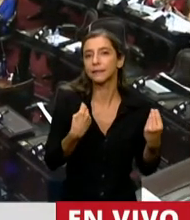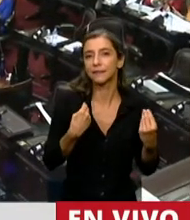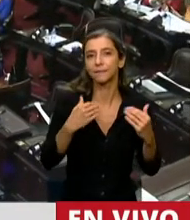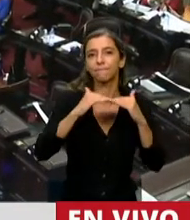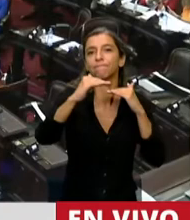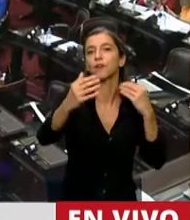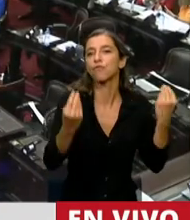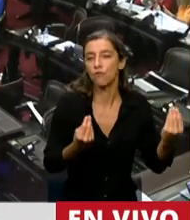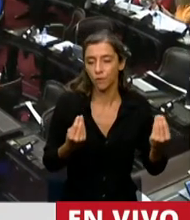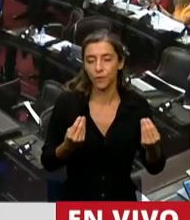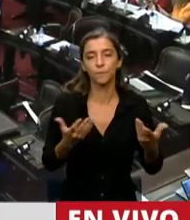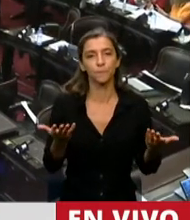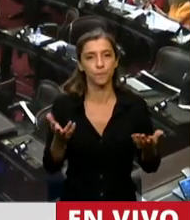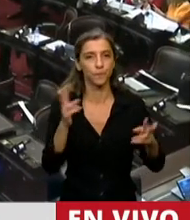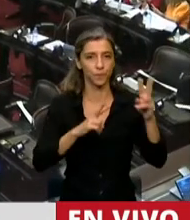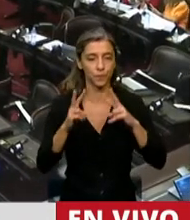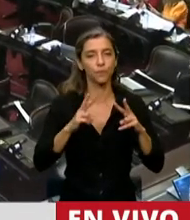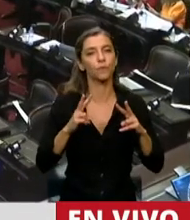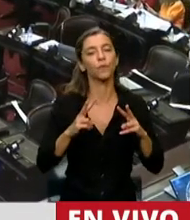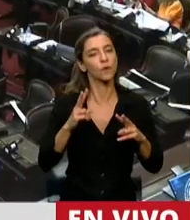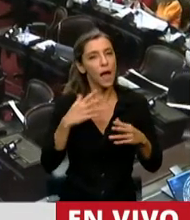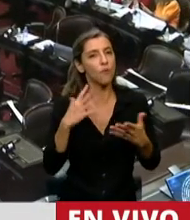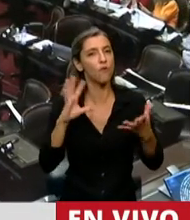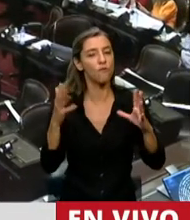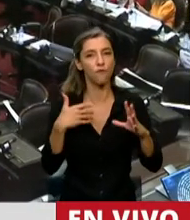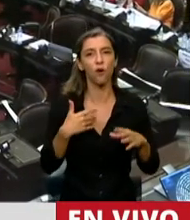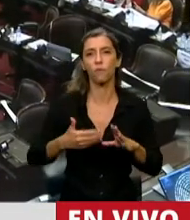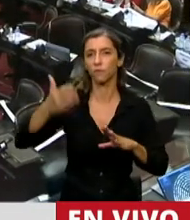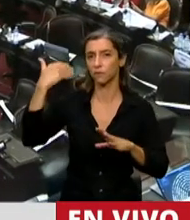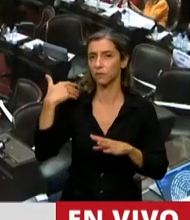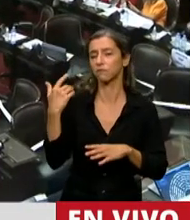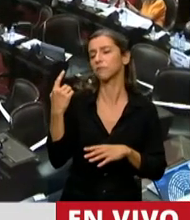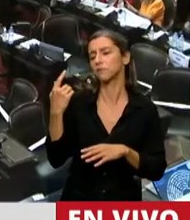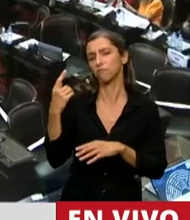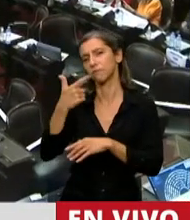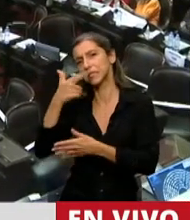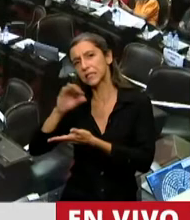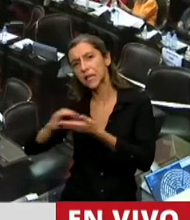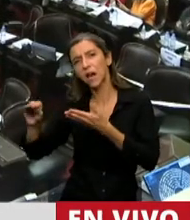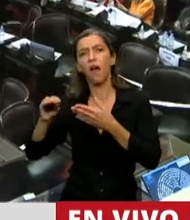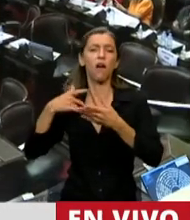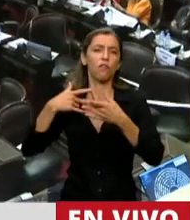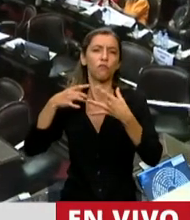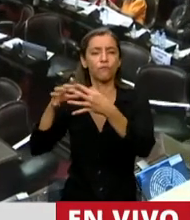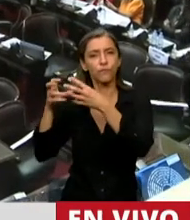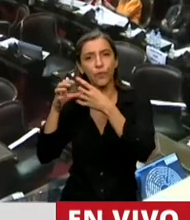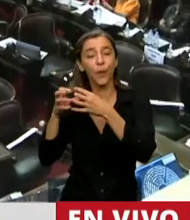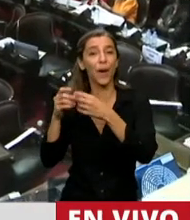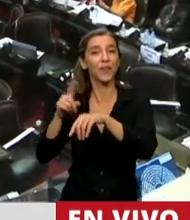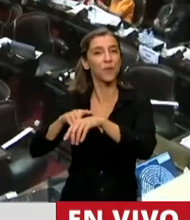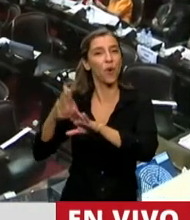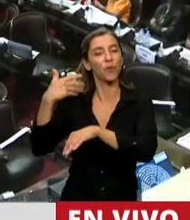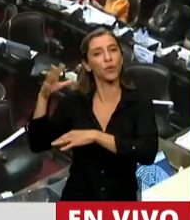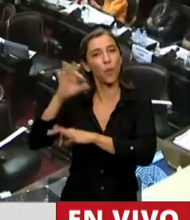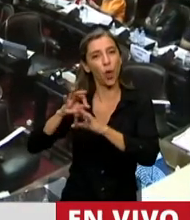necesidad de mejorar el financiamiento del sistema ya habían quedado reflejadas en las discusiones del Senado que se habían dado con el proyecto Perotti.